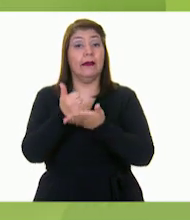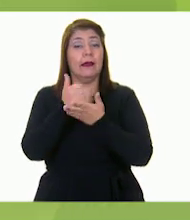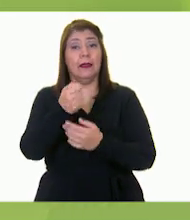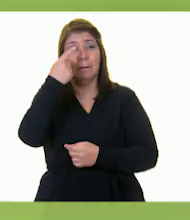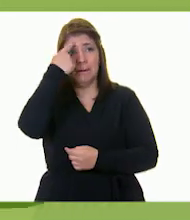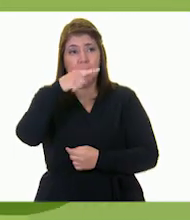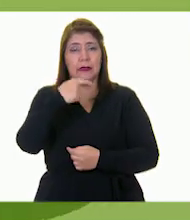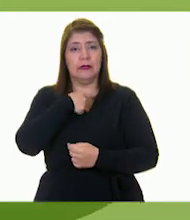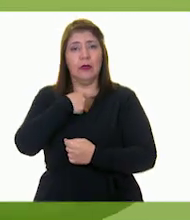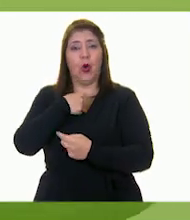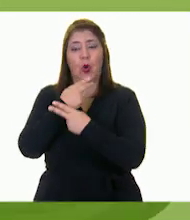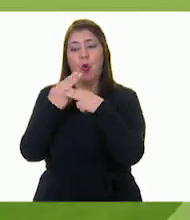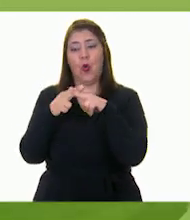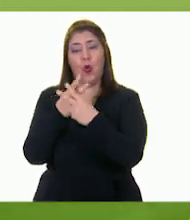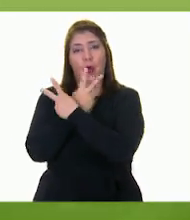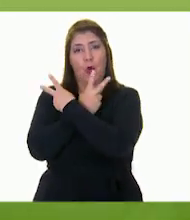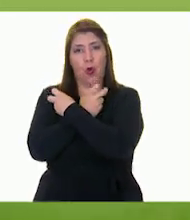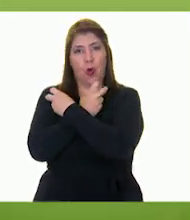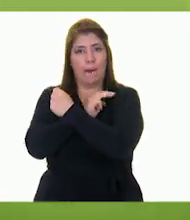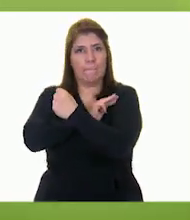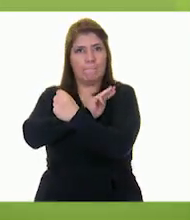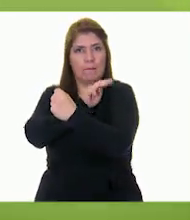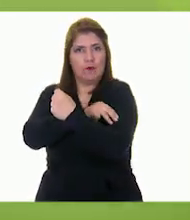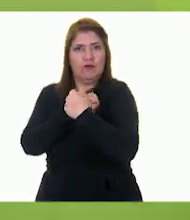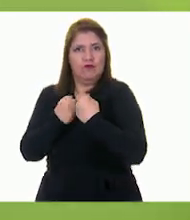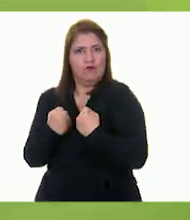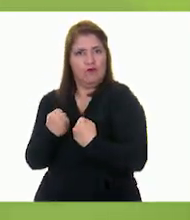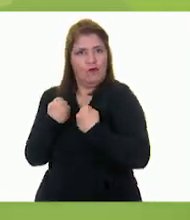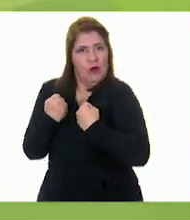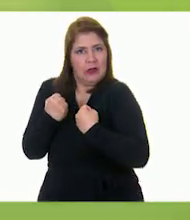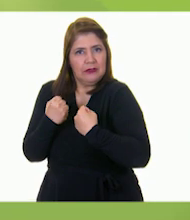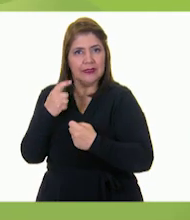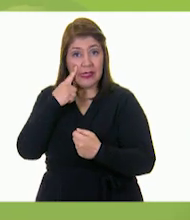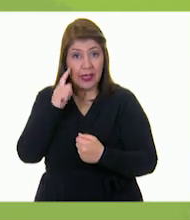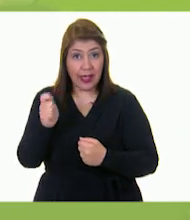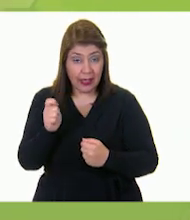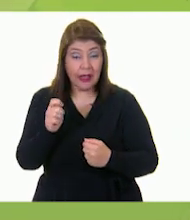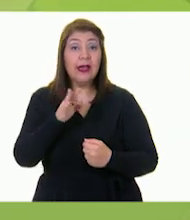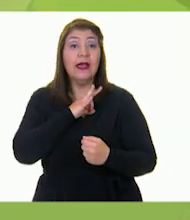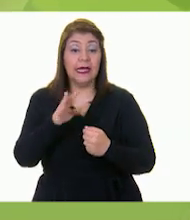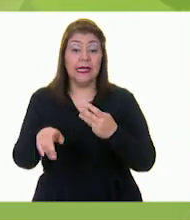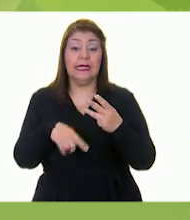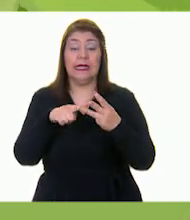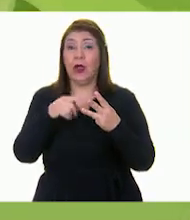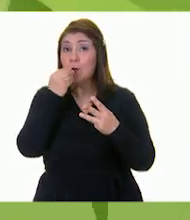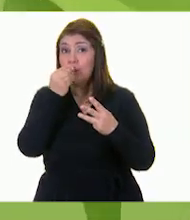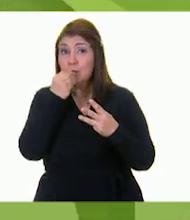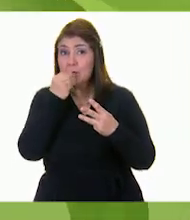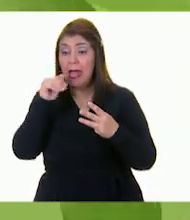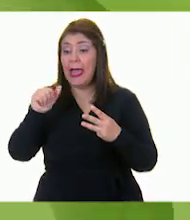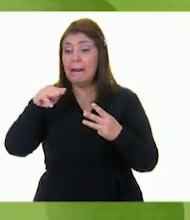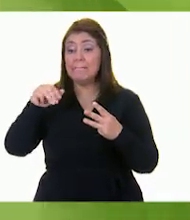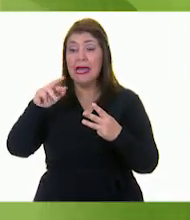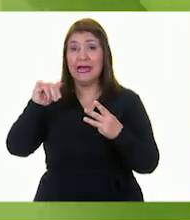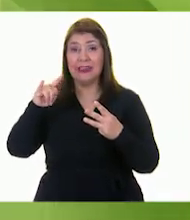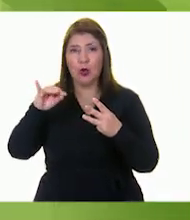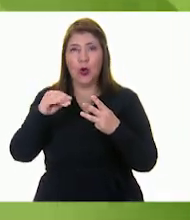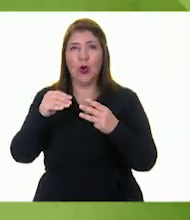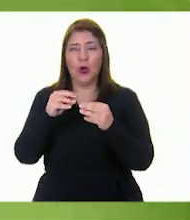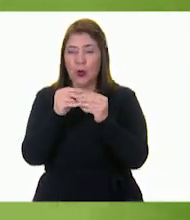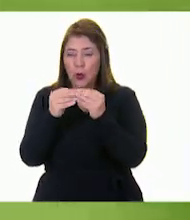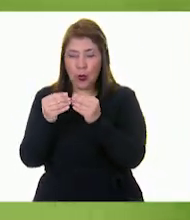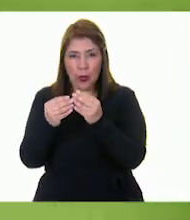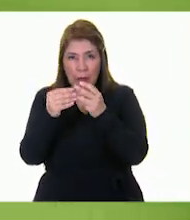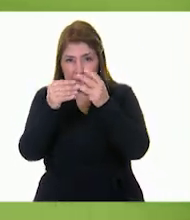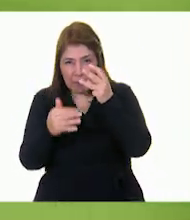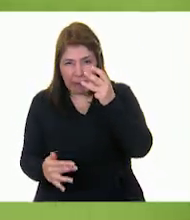nuestros huesos y músculos fuertes. Vamos a poner el amaranto. El amaranto nos ayuda para